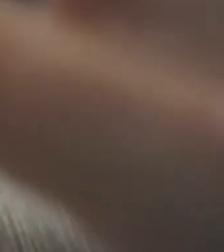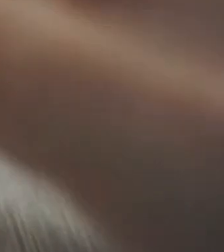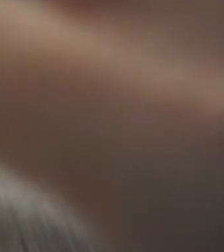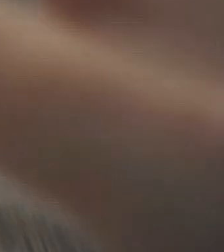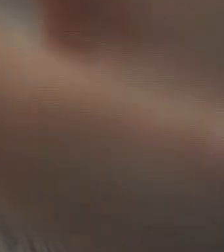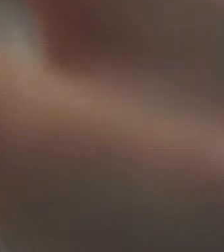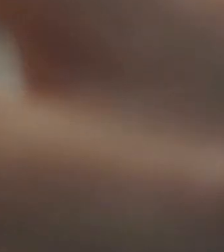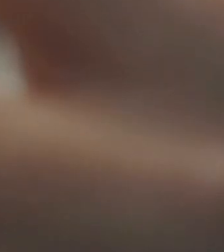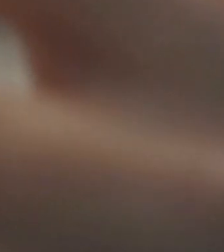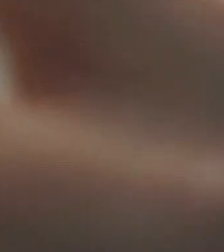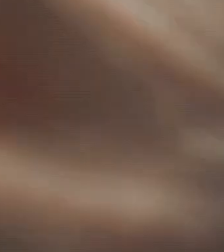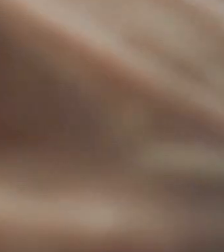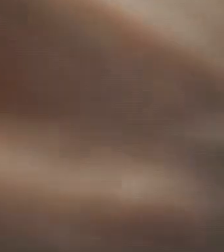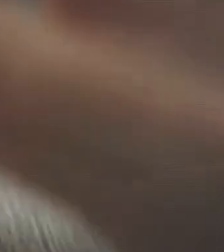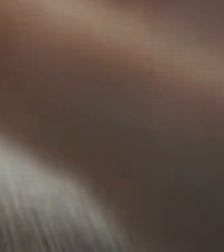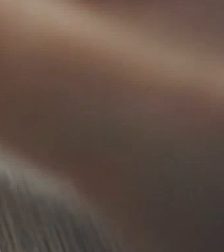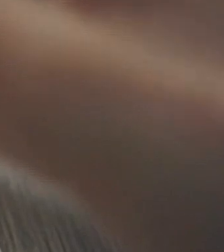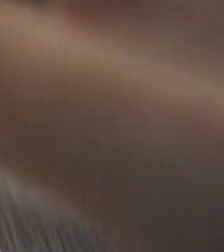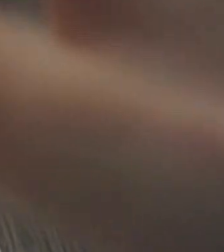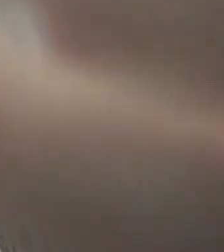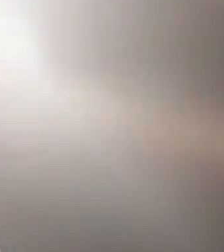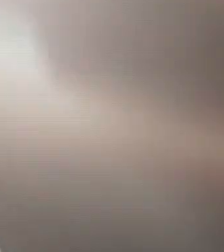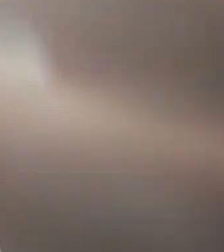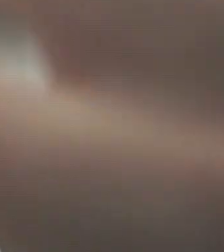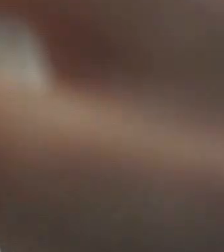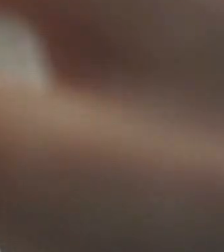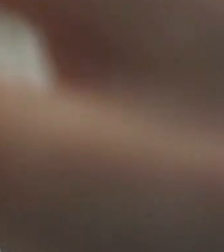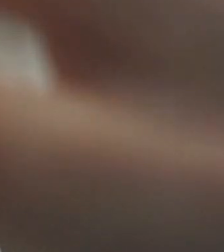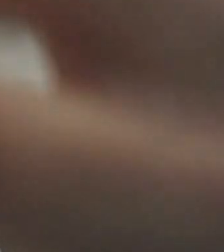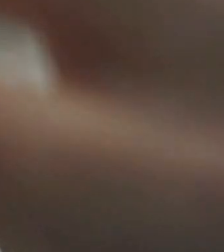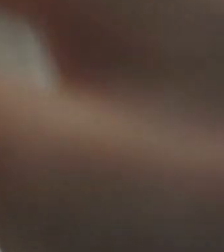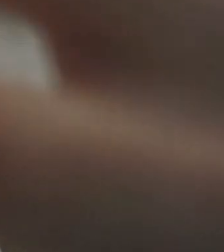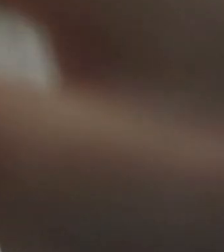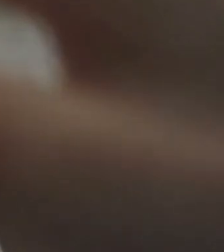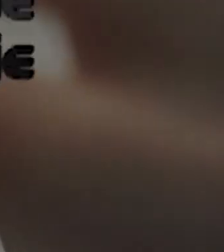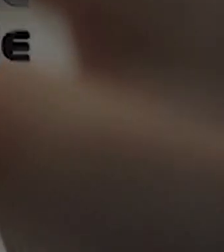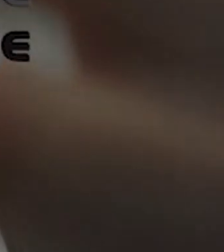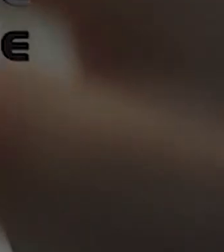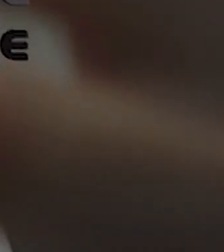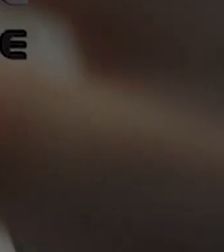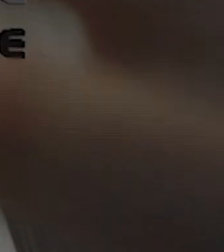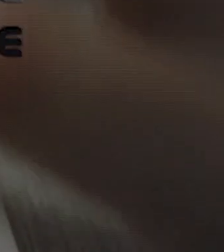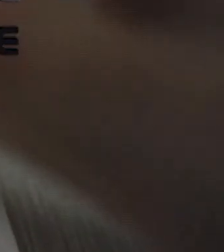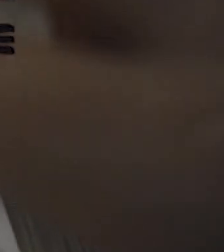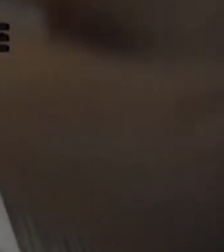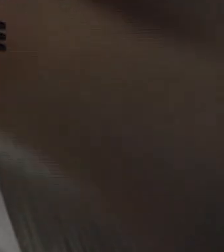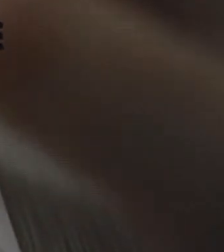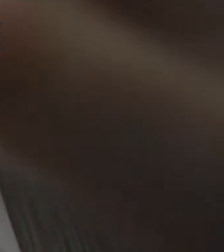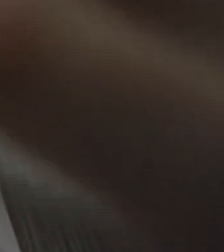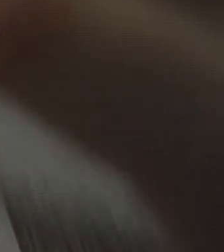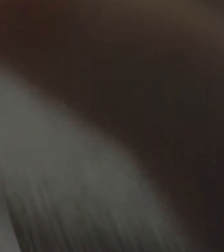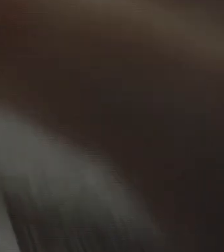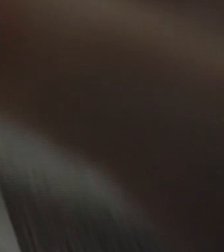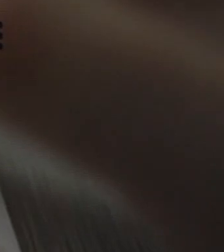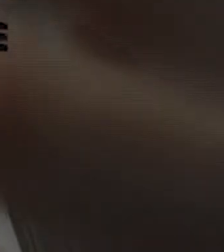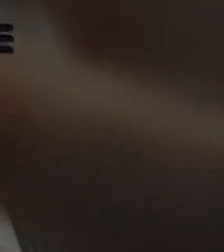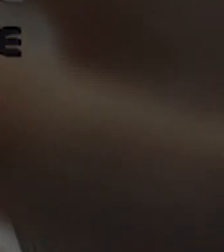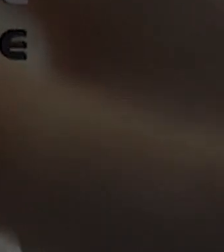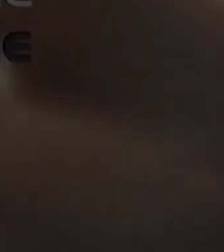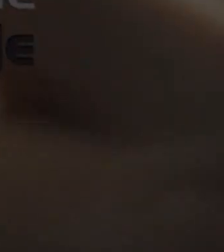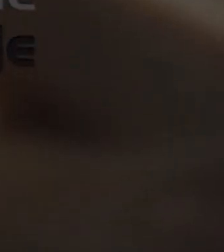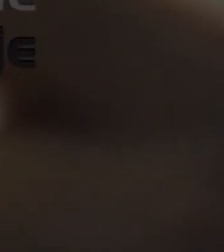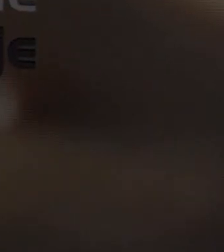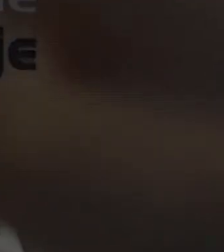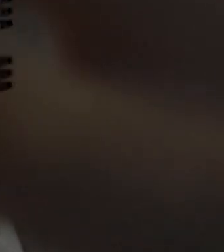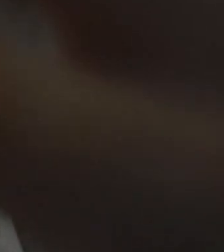guías en www.ina.ac.cr INAH Tecnología e Innovación